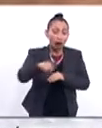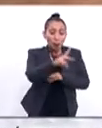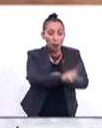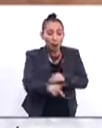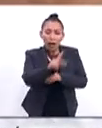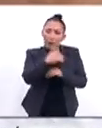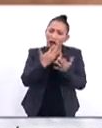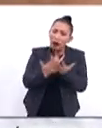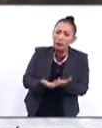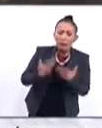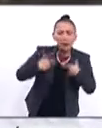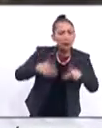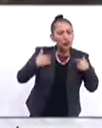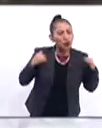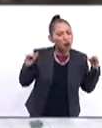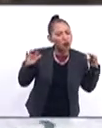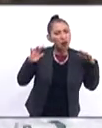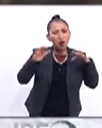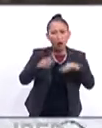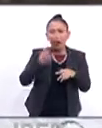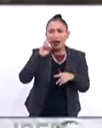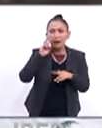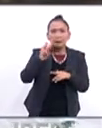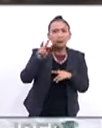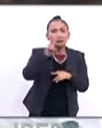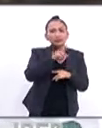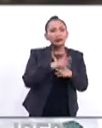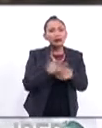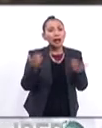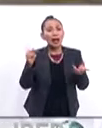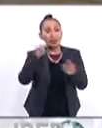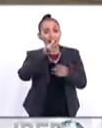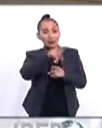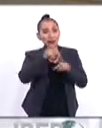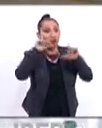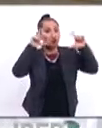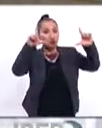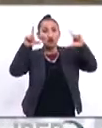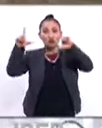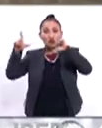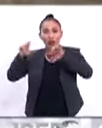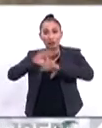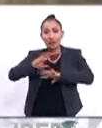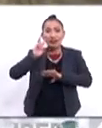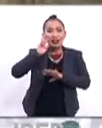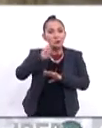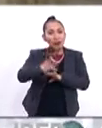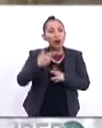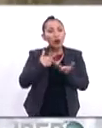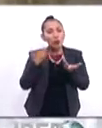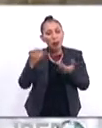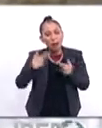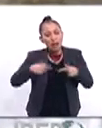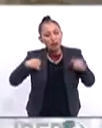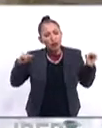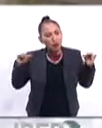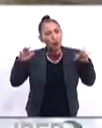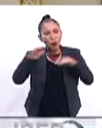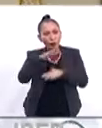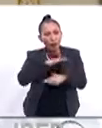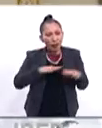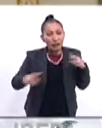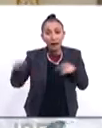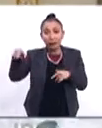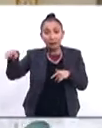espera peregrinos en pantallas de las televisoras estatales ya se puede observar ese vuelo donde